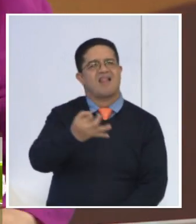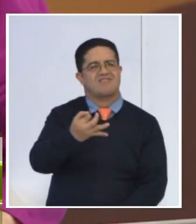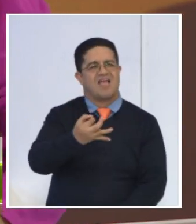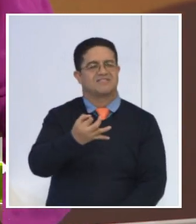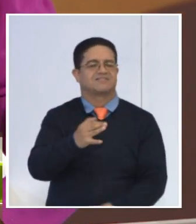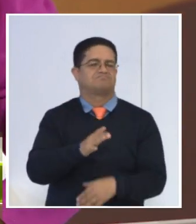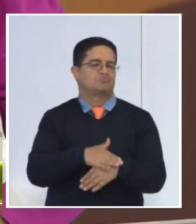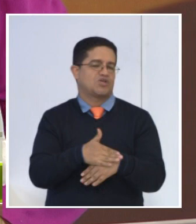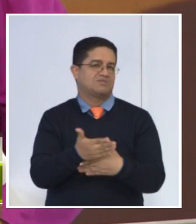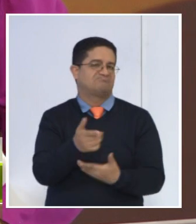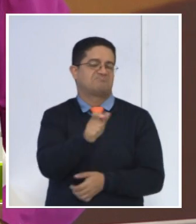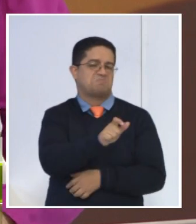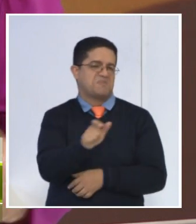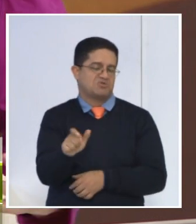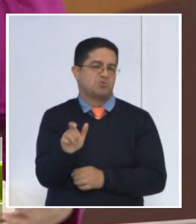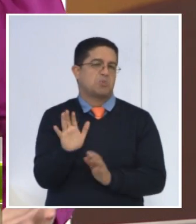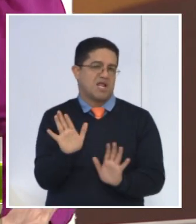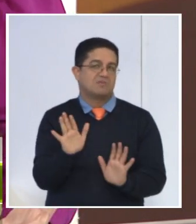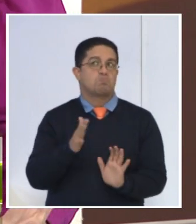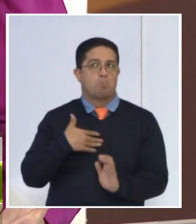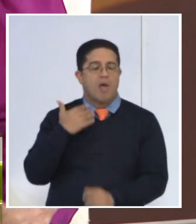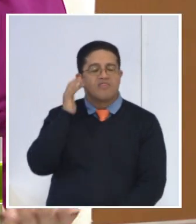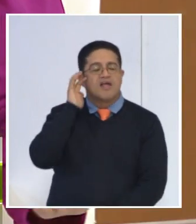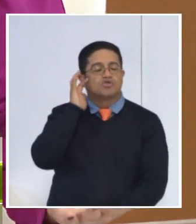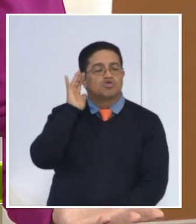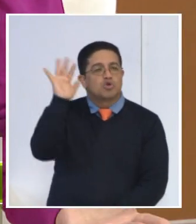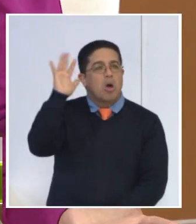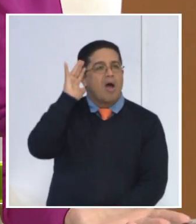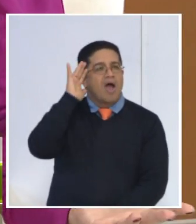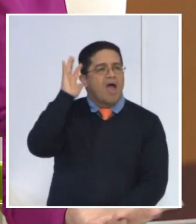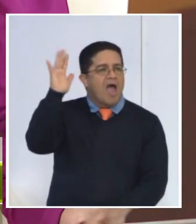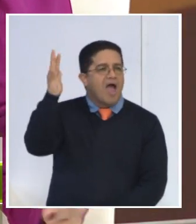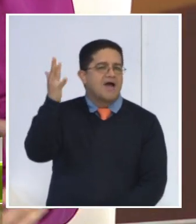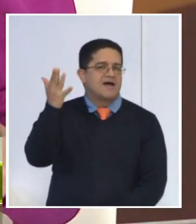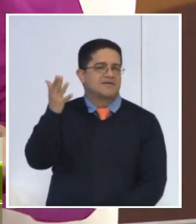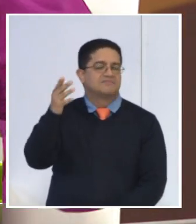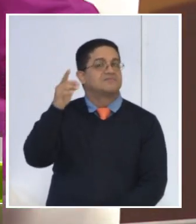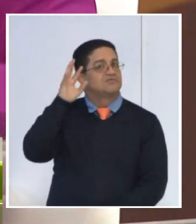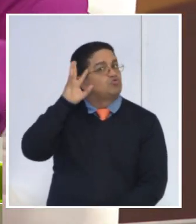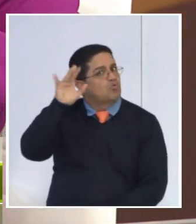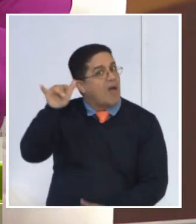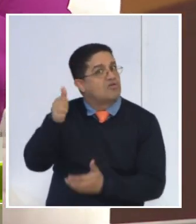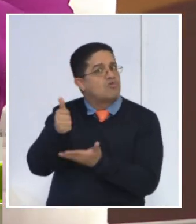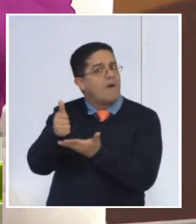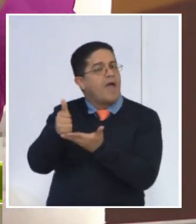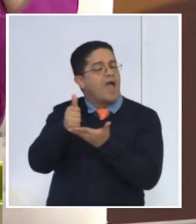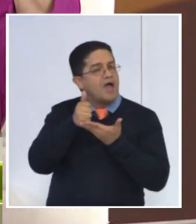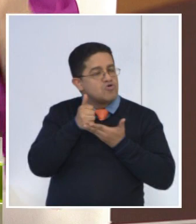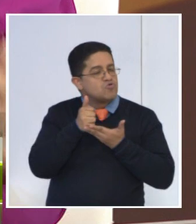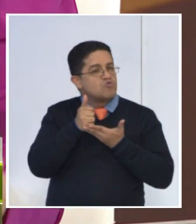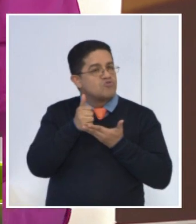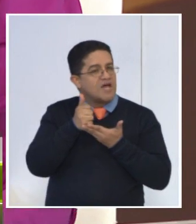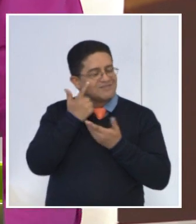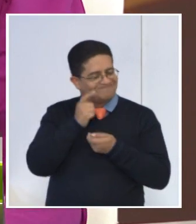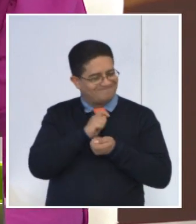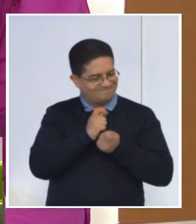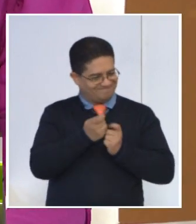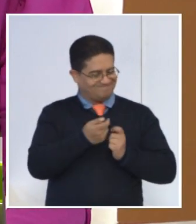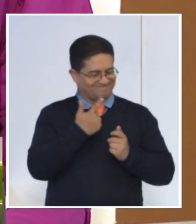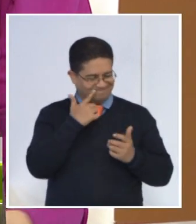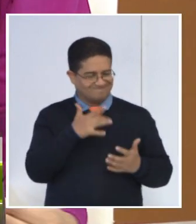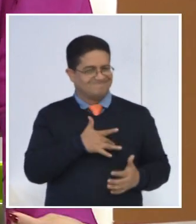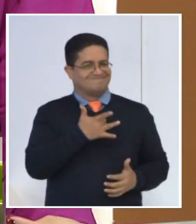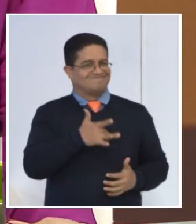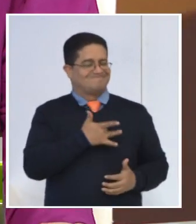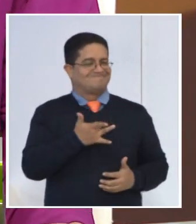sí, somos personas que podemos soñar. Los sueños están allí y nos ayudan a tener como que otro tipo de perspectiva ante la